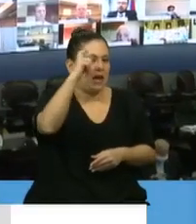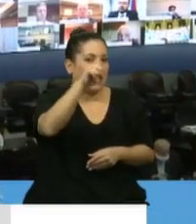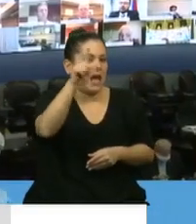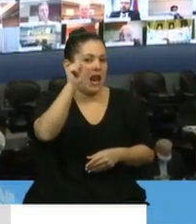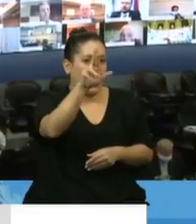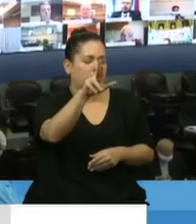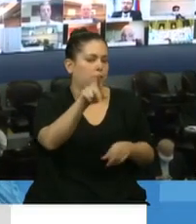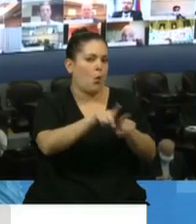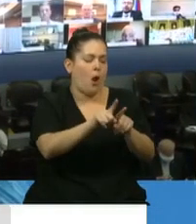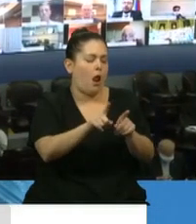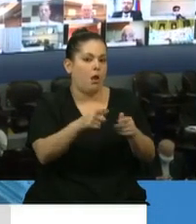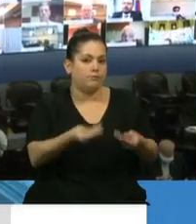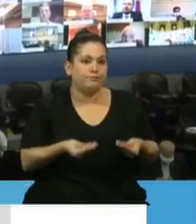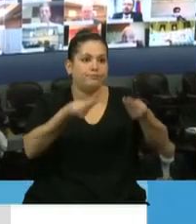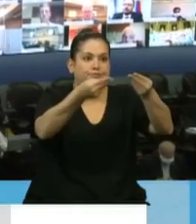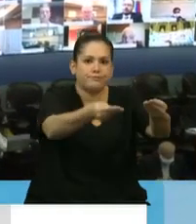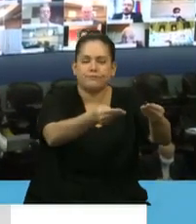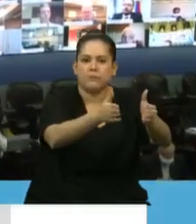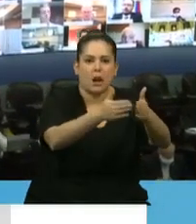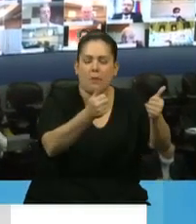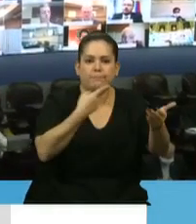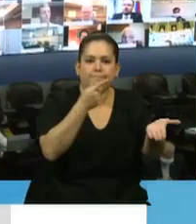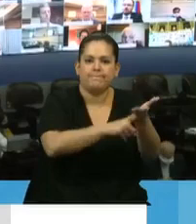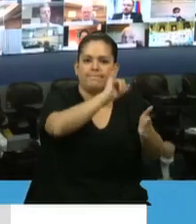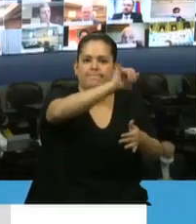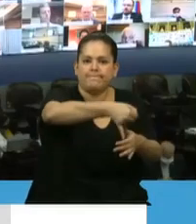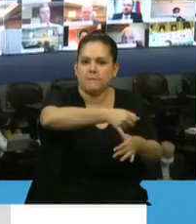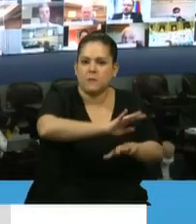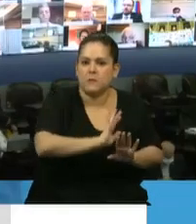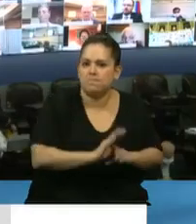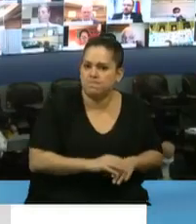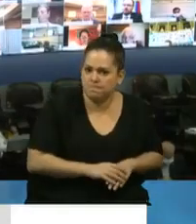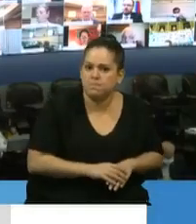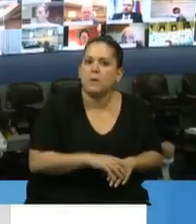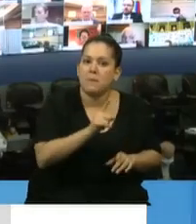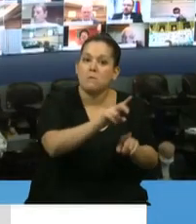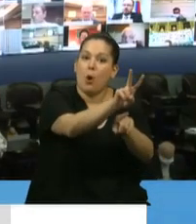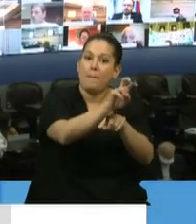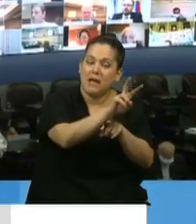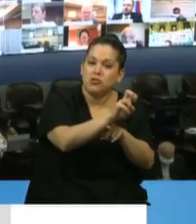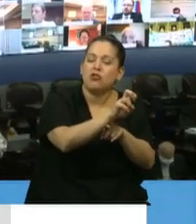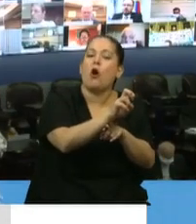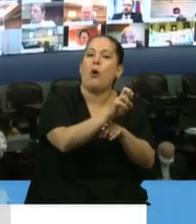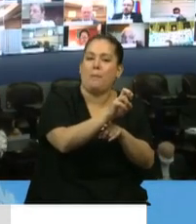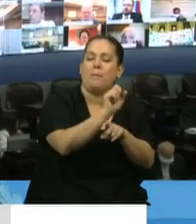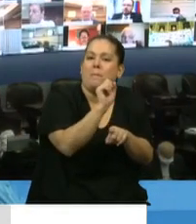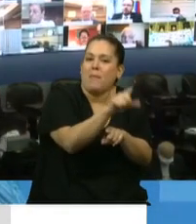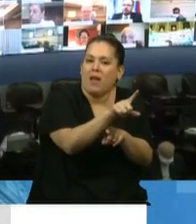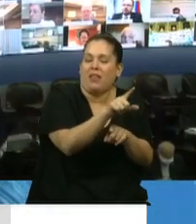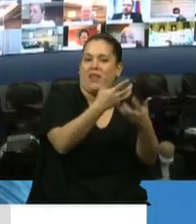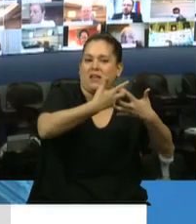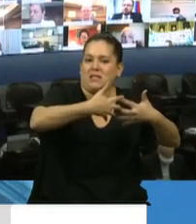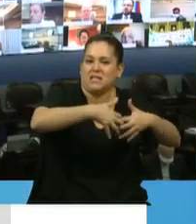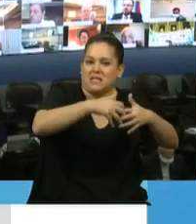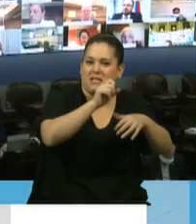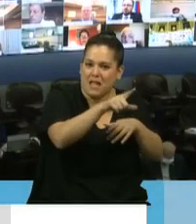que tuvo de que sea absolutamente compatible con la otra pensión que le corresponda por la aplicación del sistema